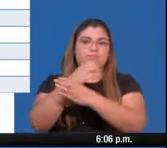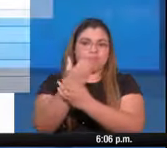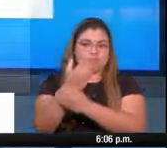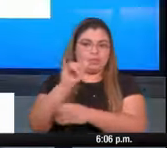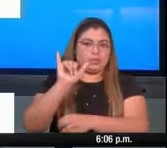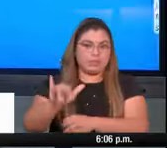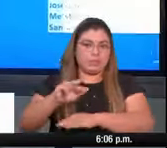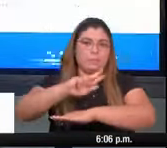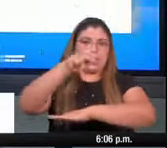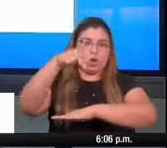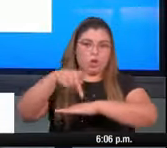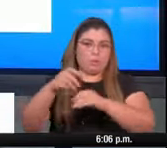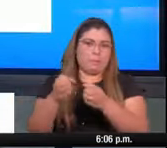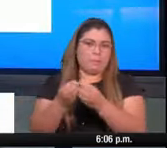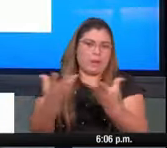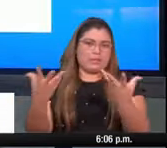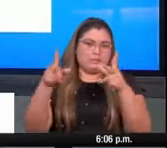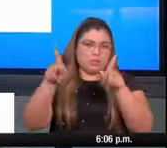penitenciario.